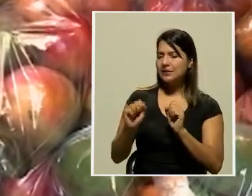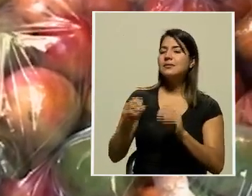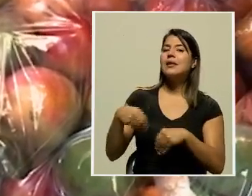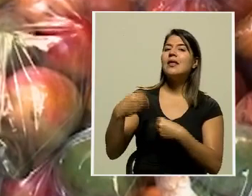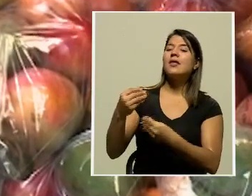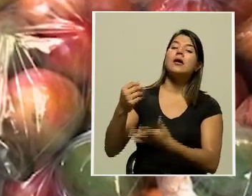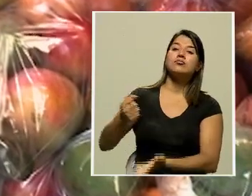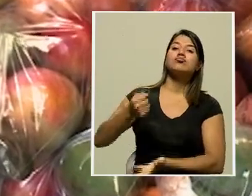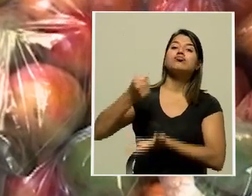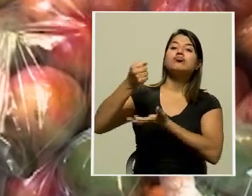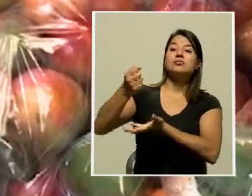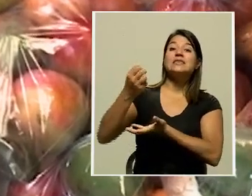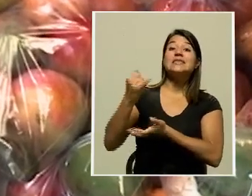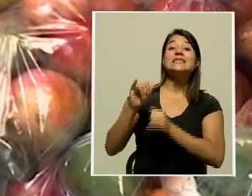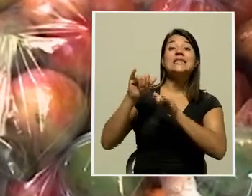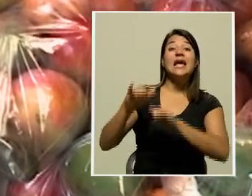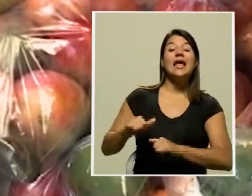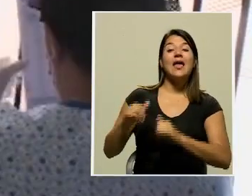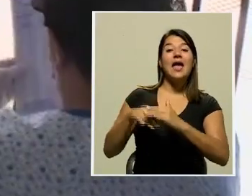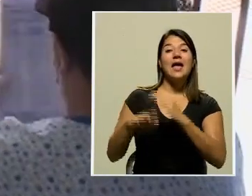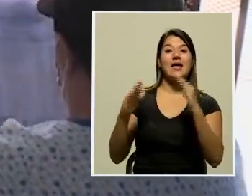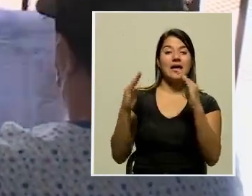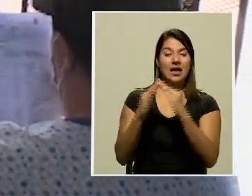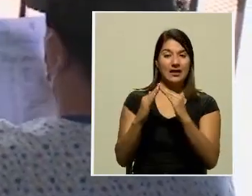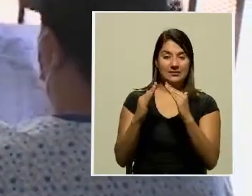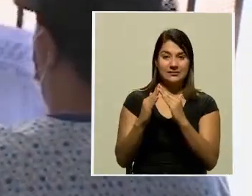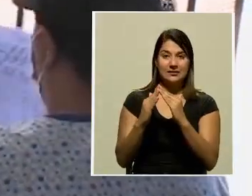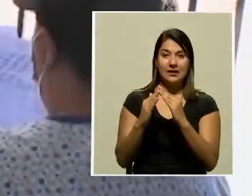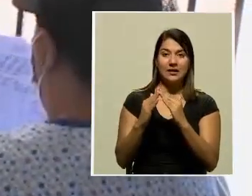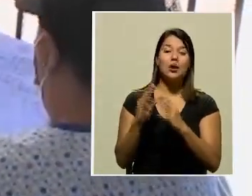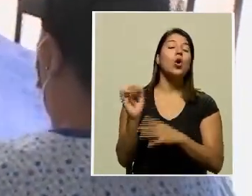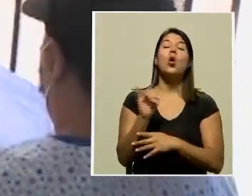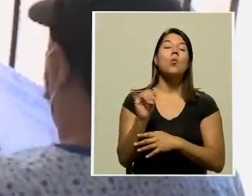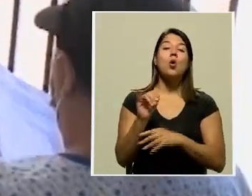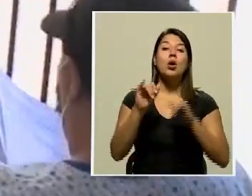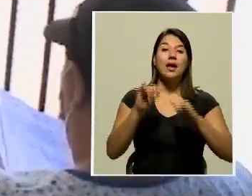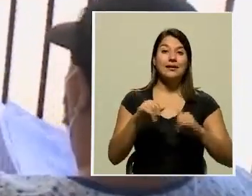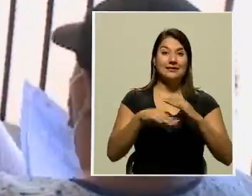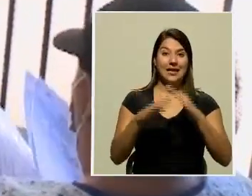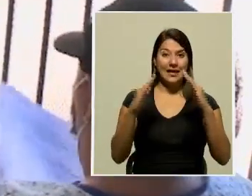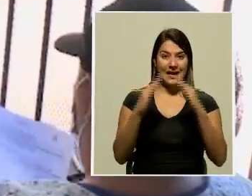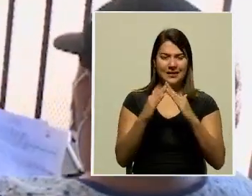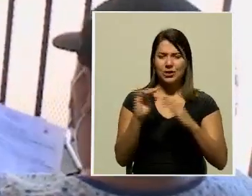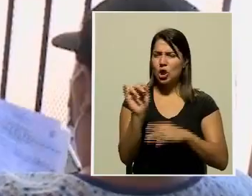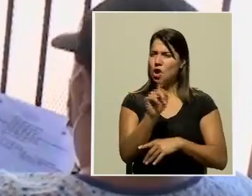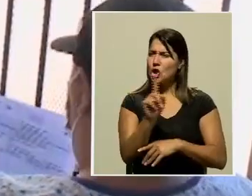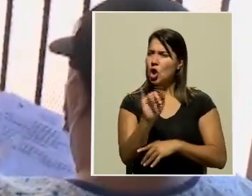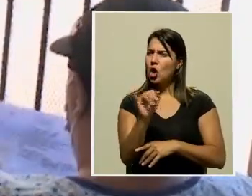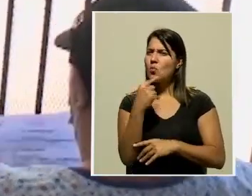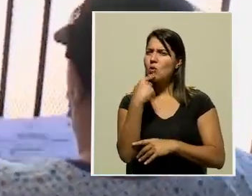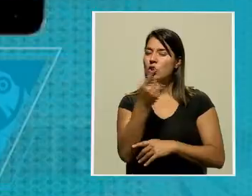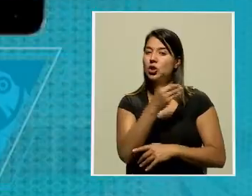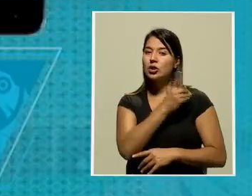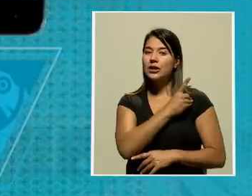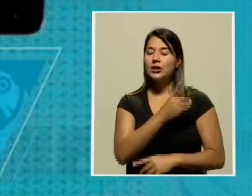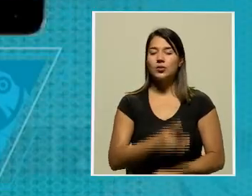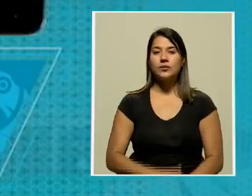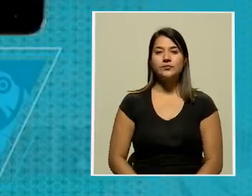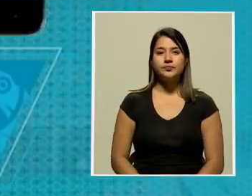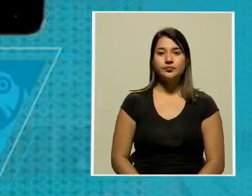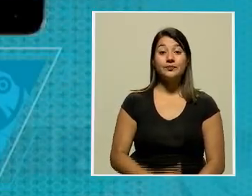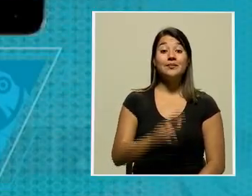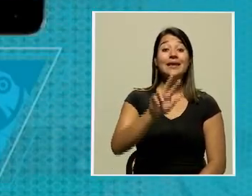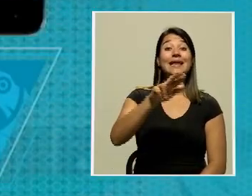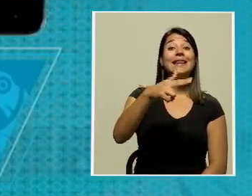días que se queden en casa, y no como lo interpretó la directora al mencionar que del todo no tendrían apoyo. Durante la tercera y